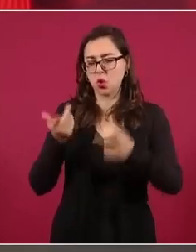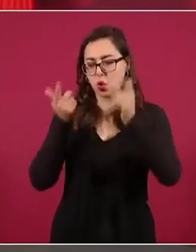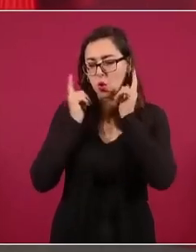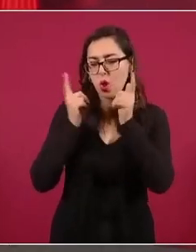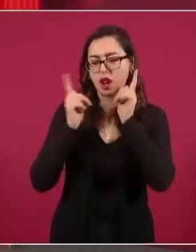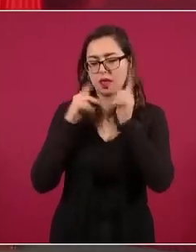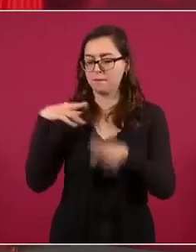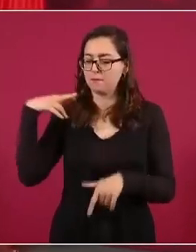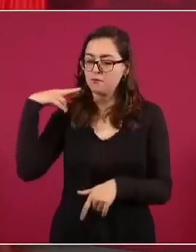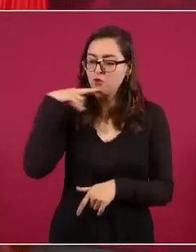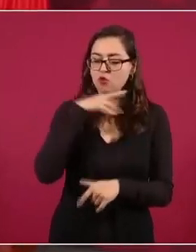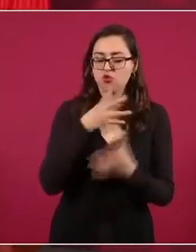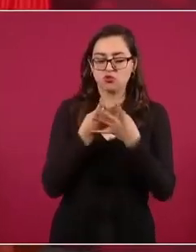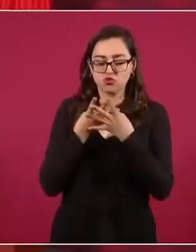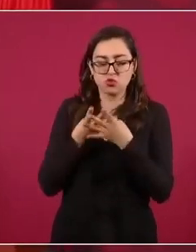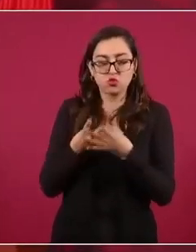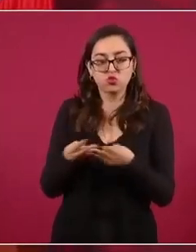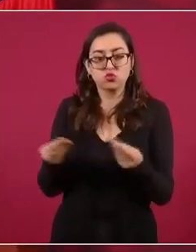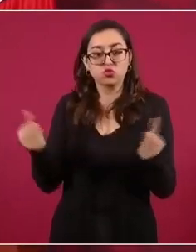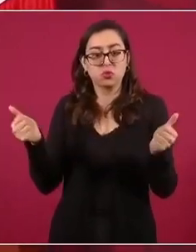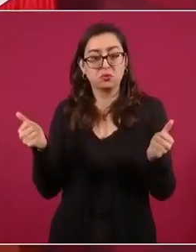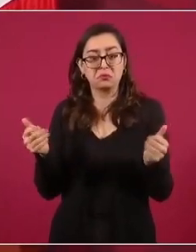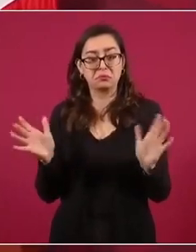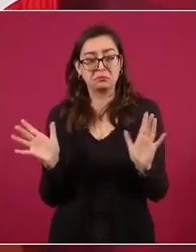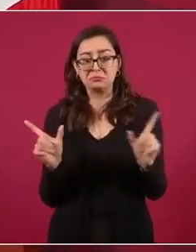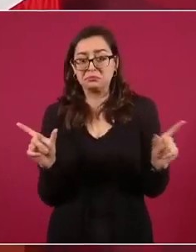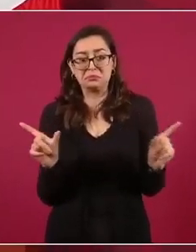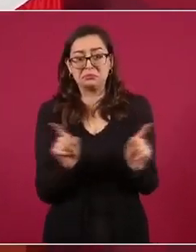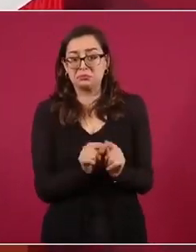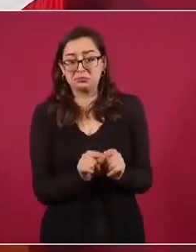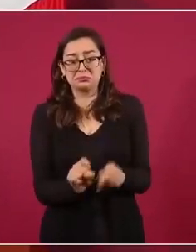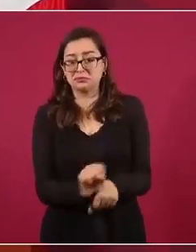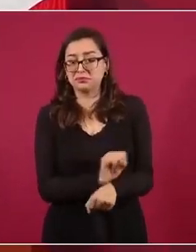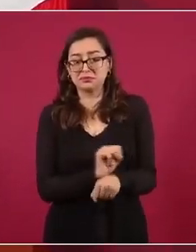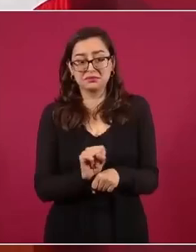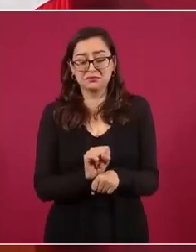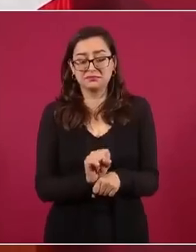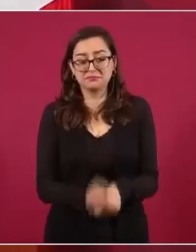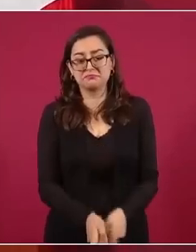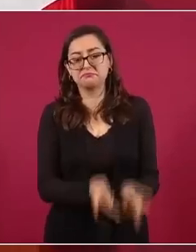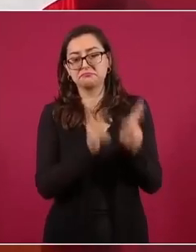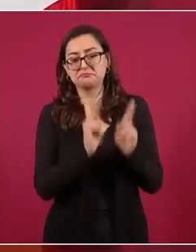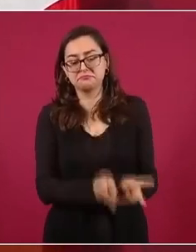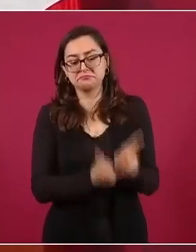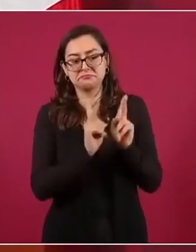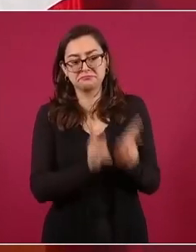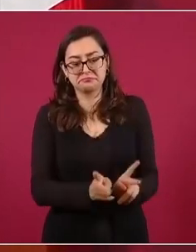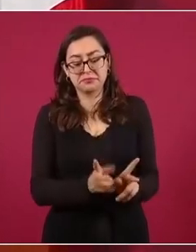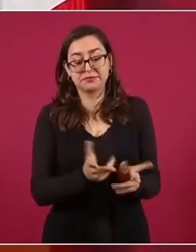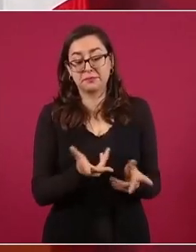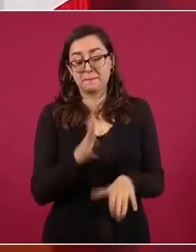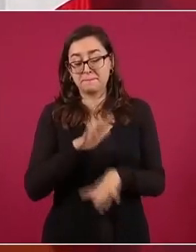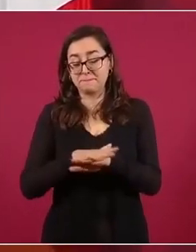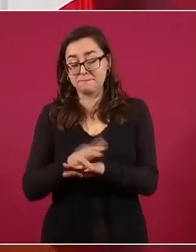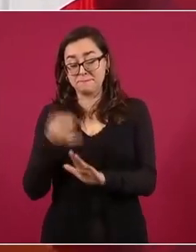conversación y los asuntos, vamos a decir,